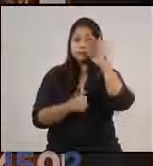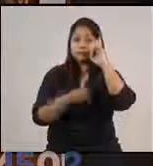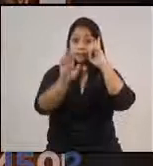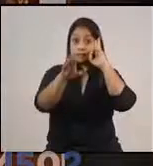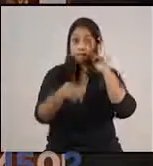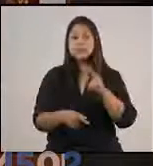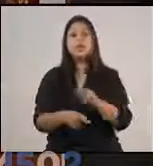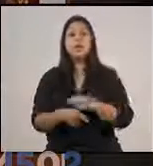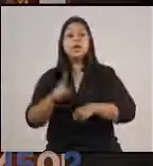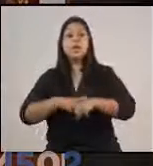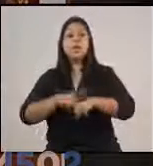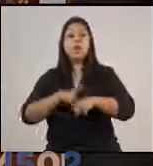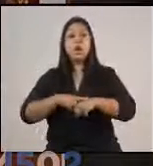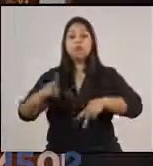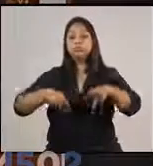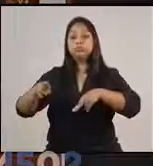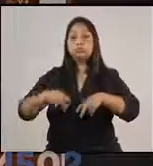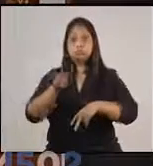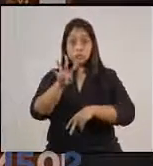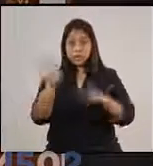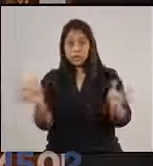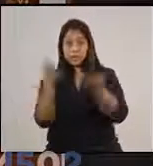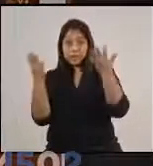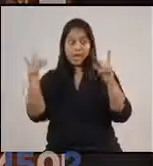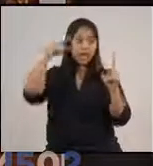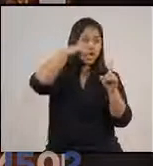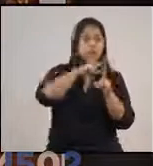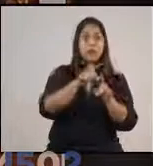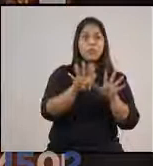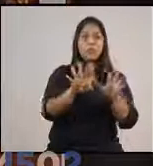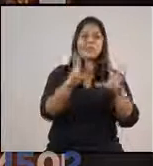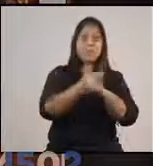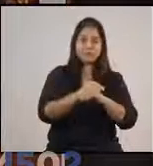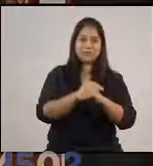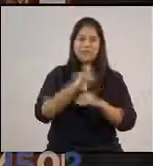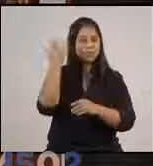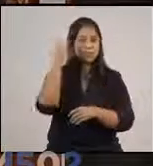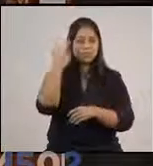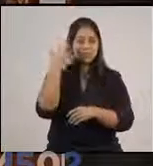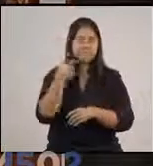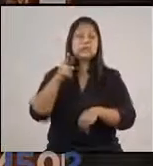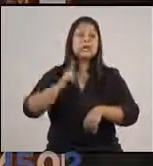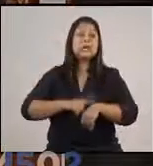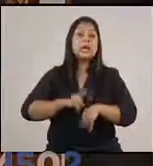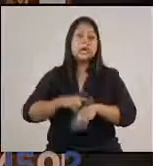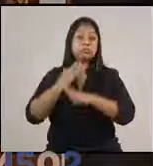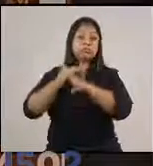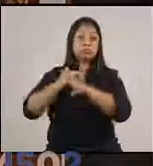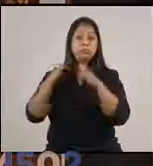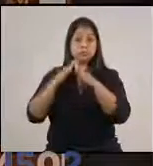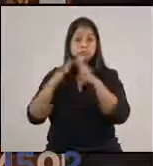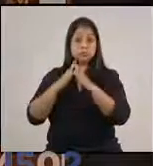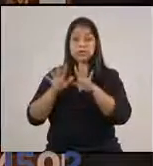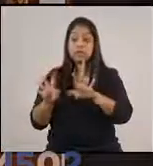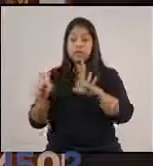horario de libre locomoción es de las 4 de la mañana a las 9 de la noche del día. Y la restricción de movilidad es de 9 de la noche